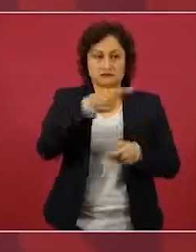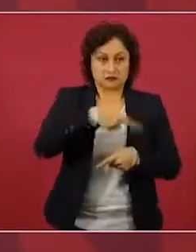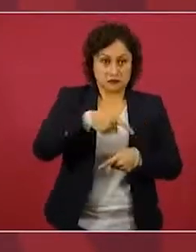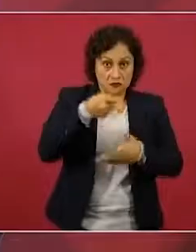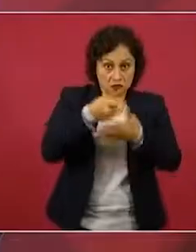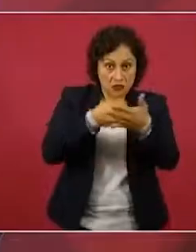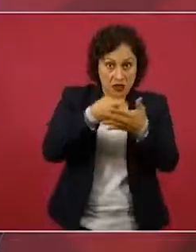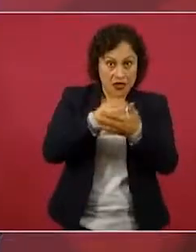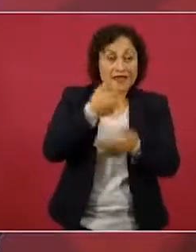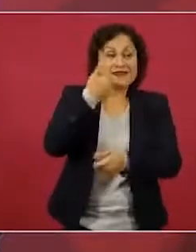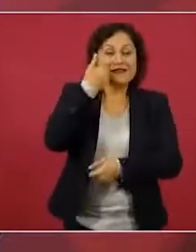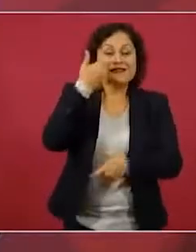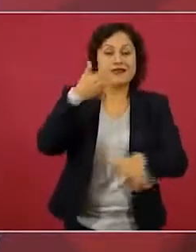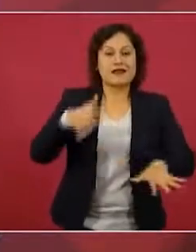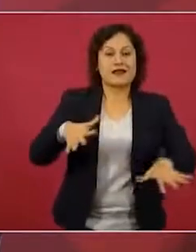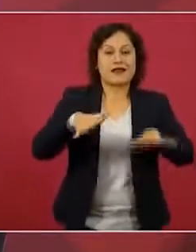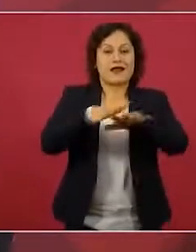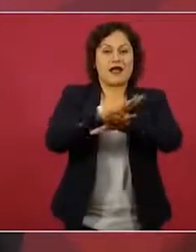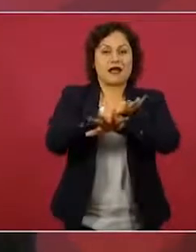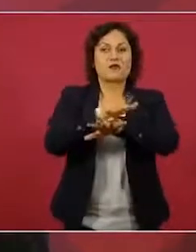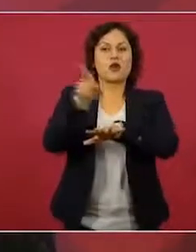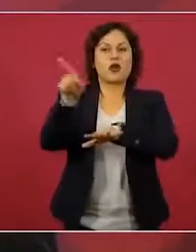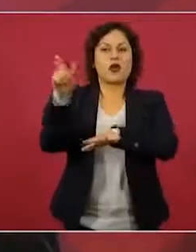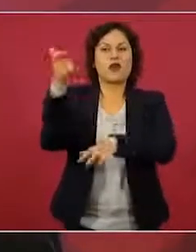que